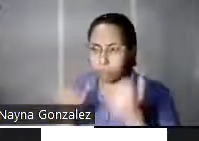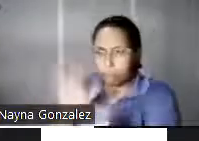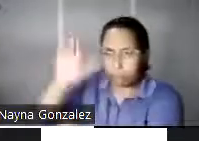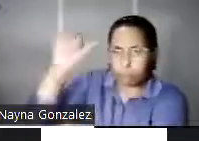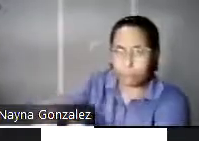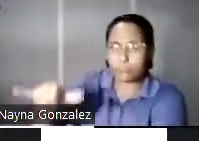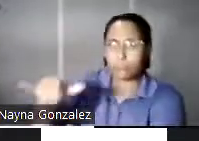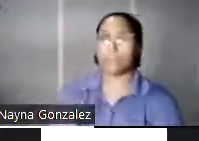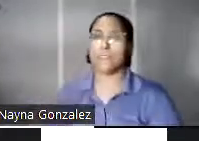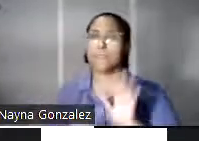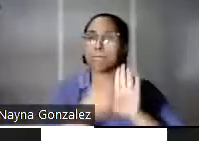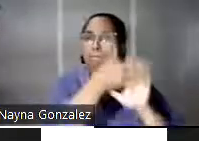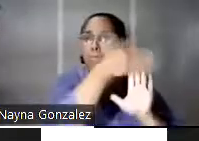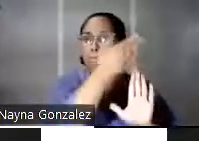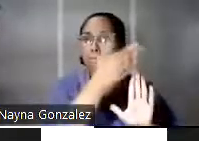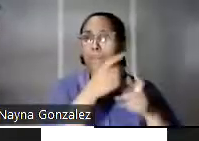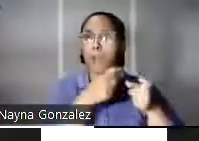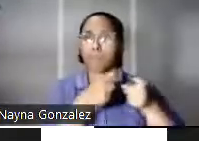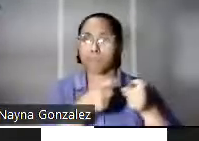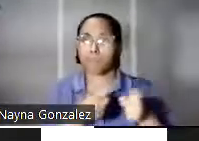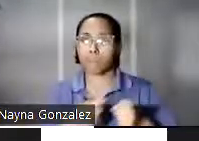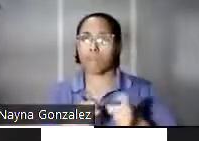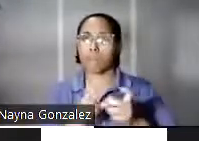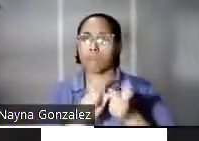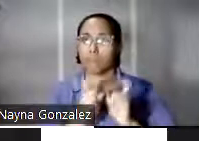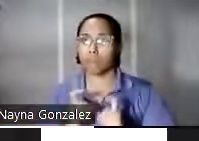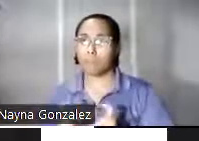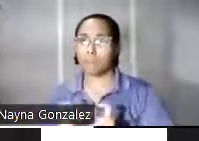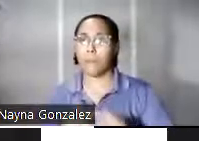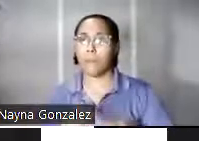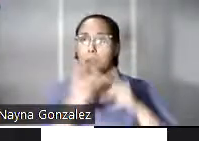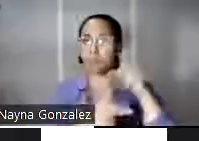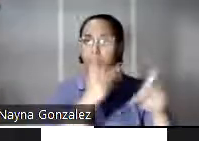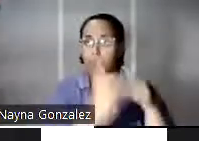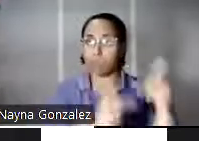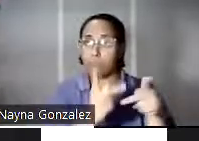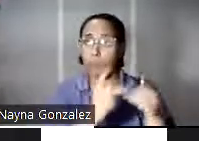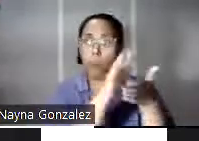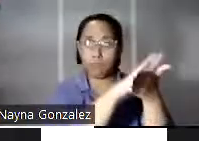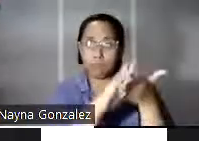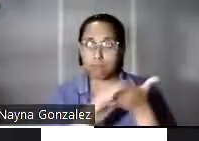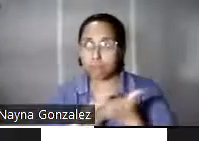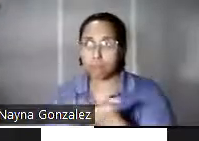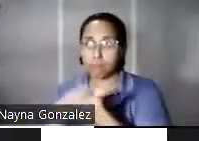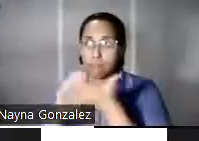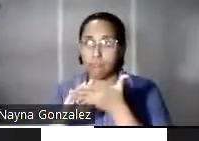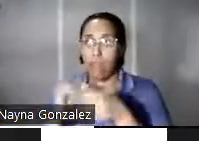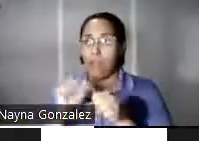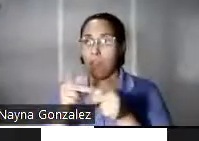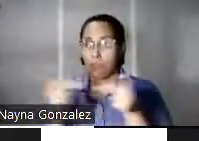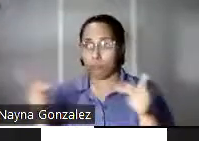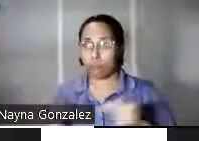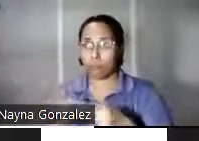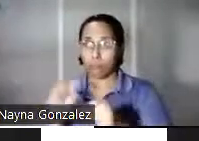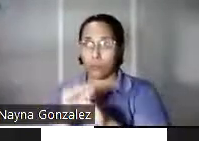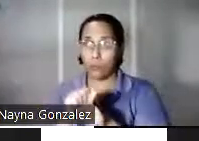lado, desarrollando protocolos cuidadosos para la desinfección de sus espacios de trabajo y el uso de